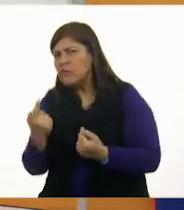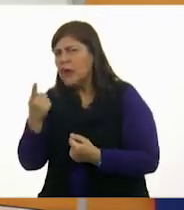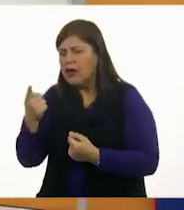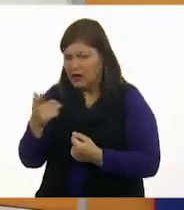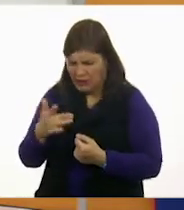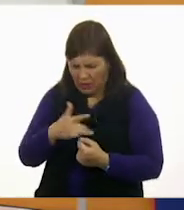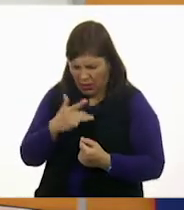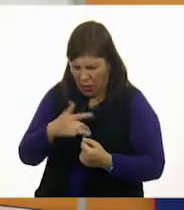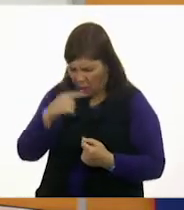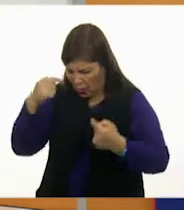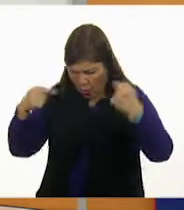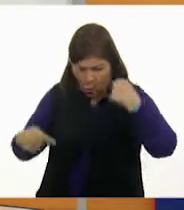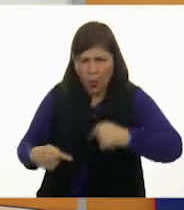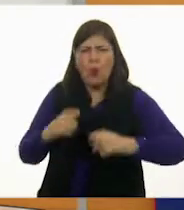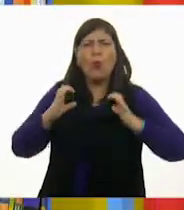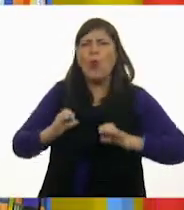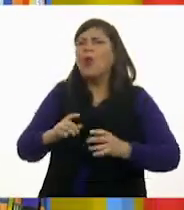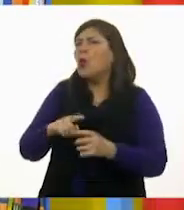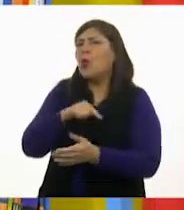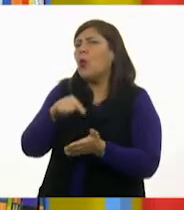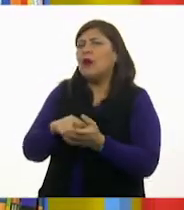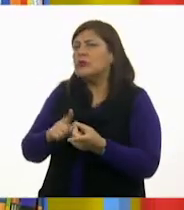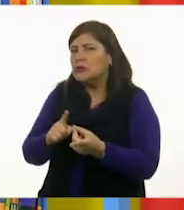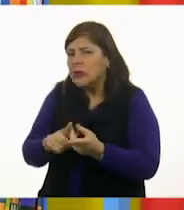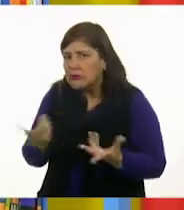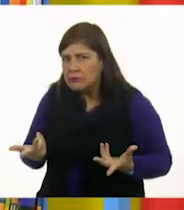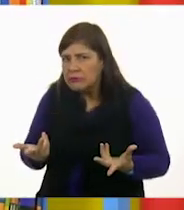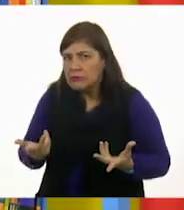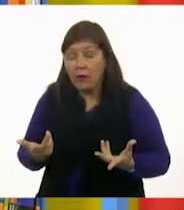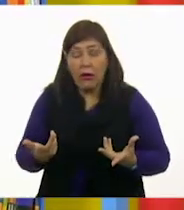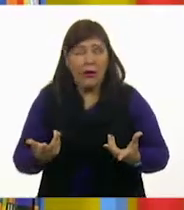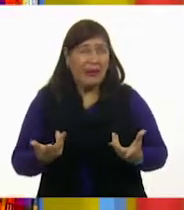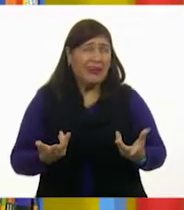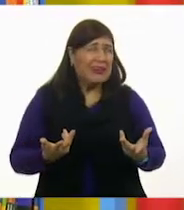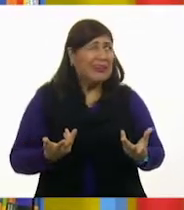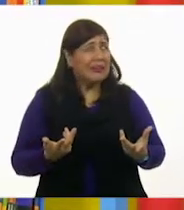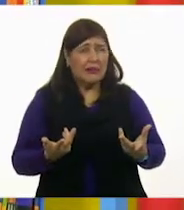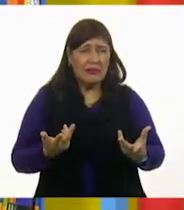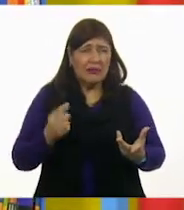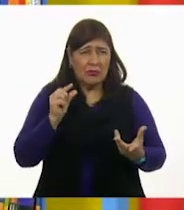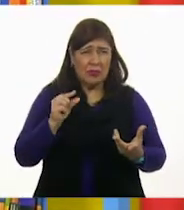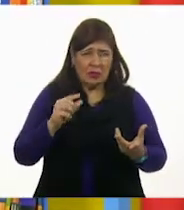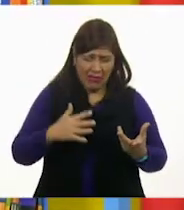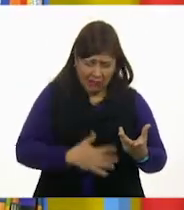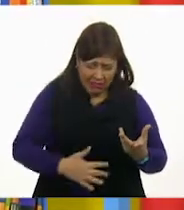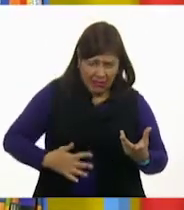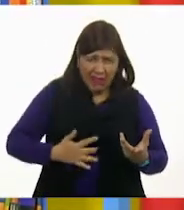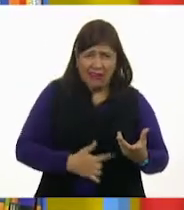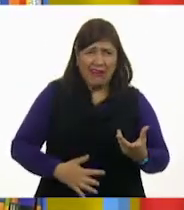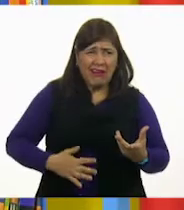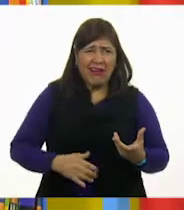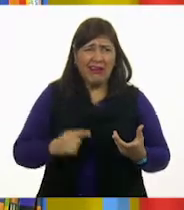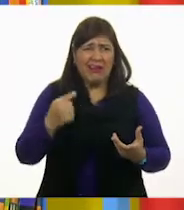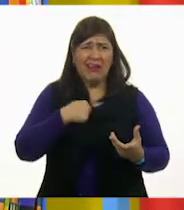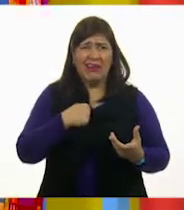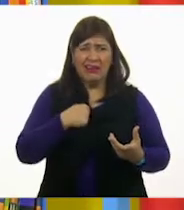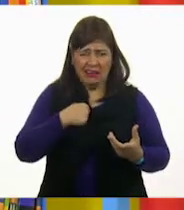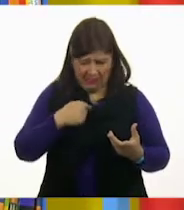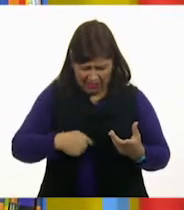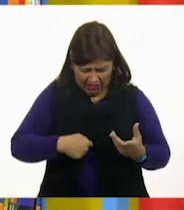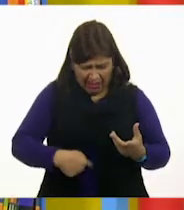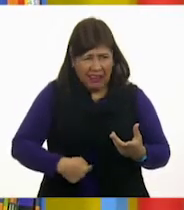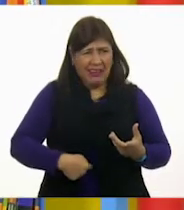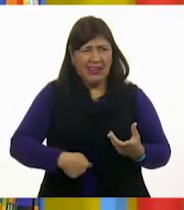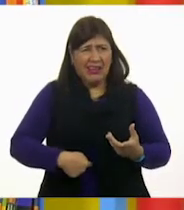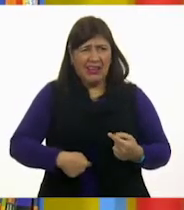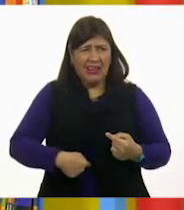esa emoción? ¿En qué parte de tu cuerpo? Pues un poquito por aquí y también un poquito como por aquí